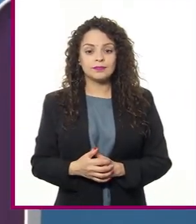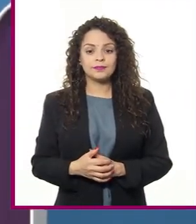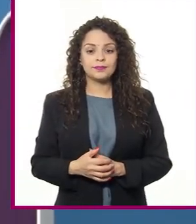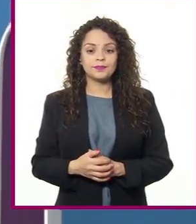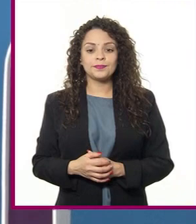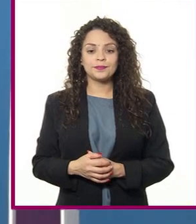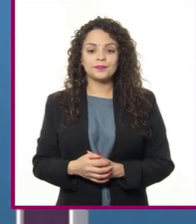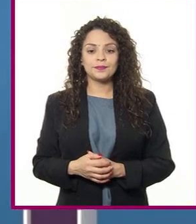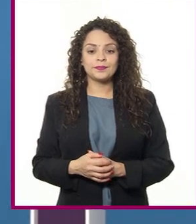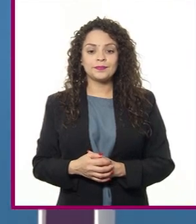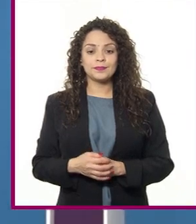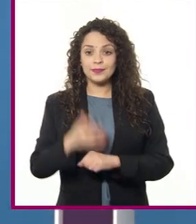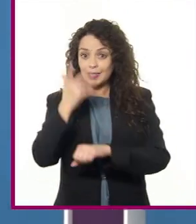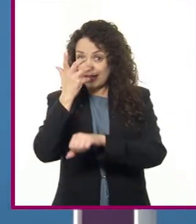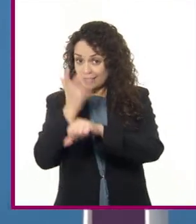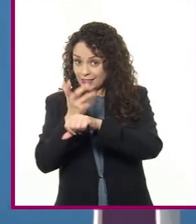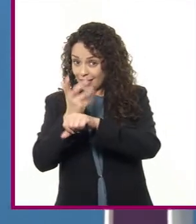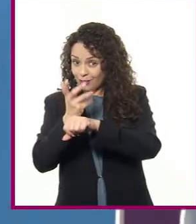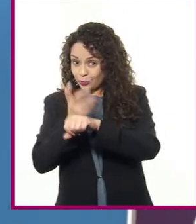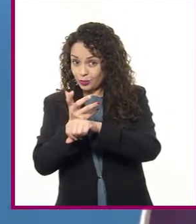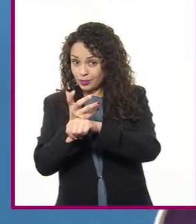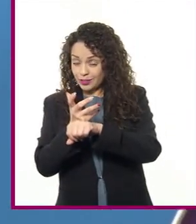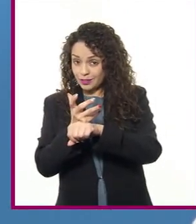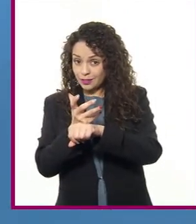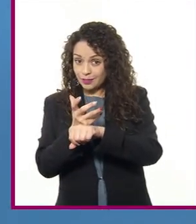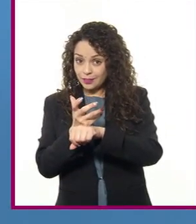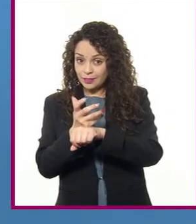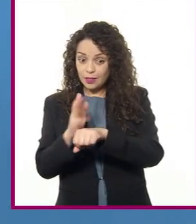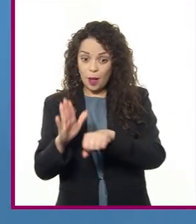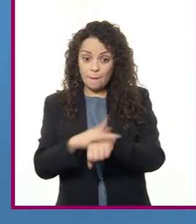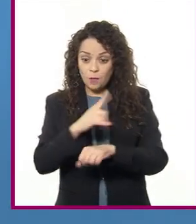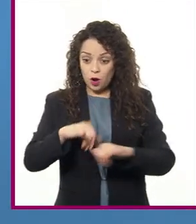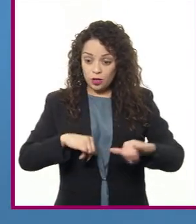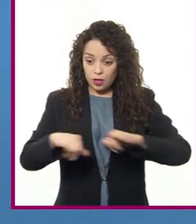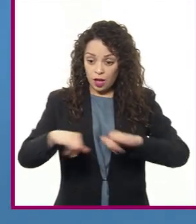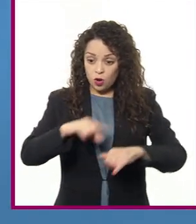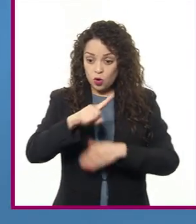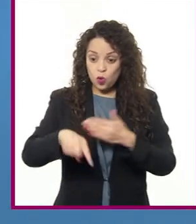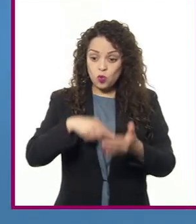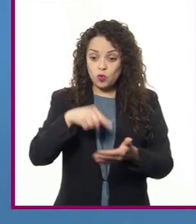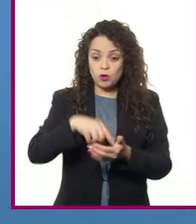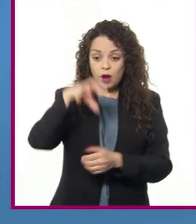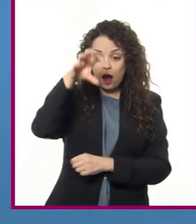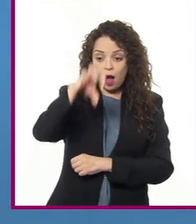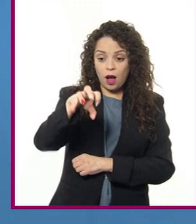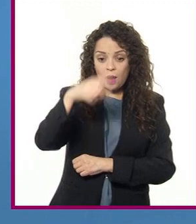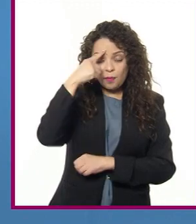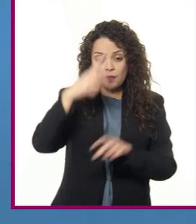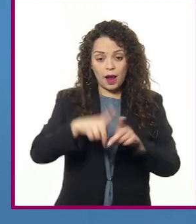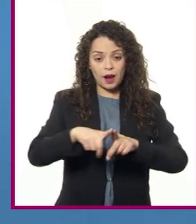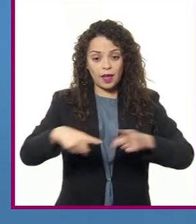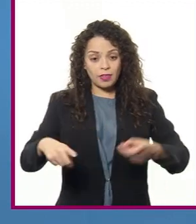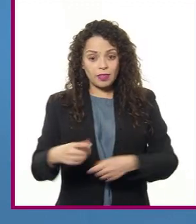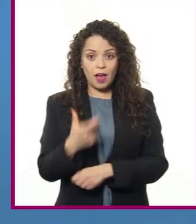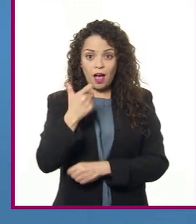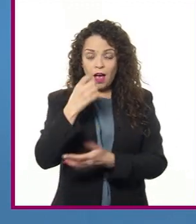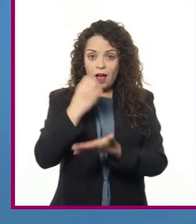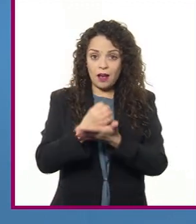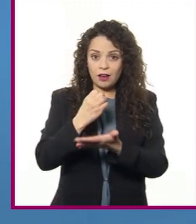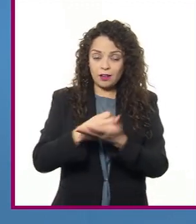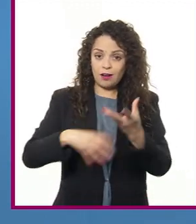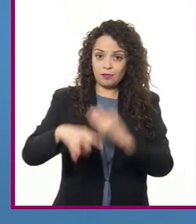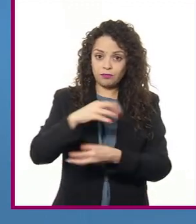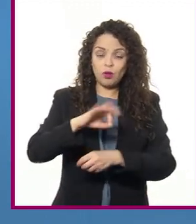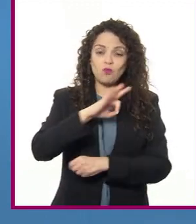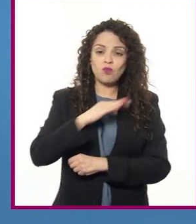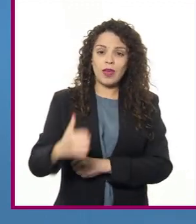¡Estados Unidos de América! Pues sus condiciones geográficas y su desarrollo económico le permite el aprovechamiento